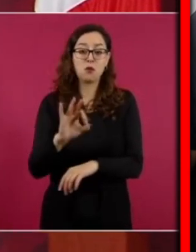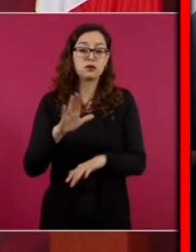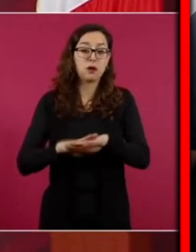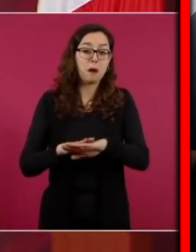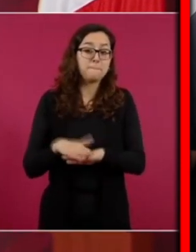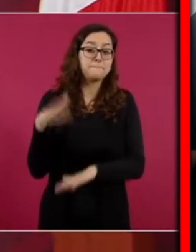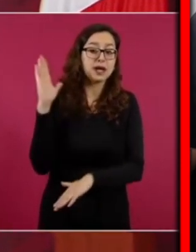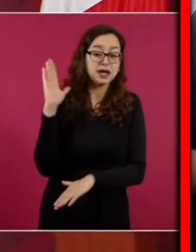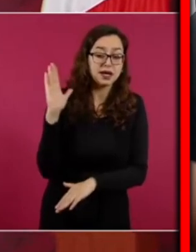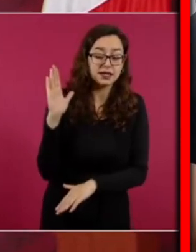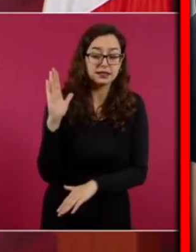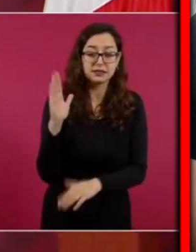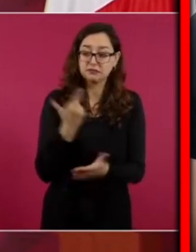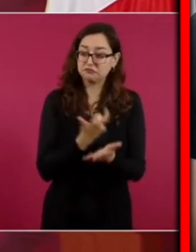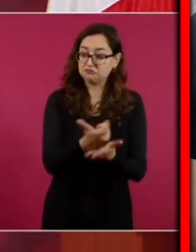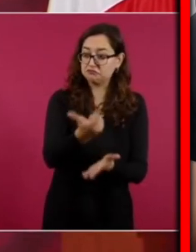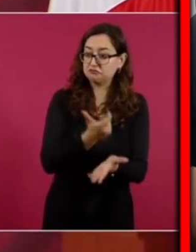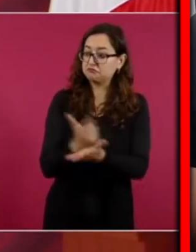más